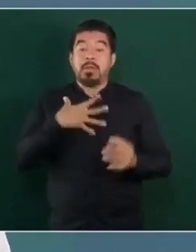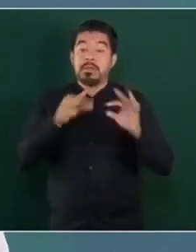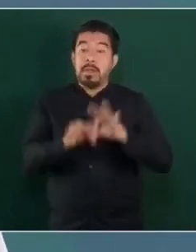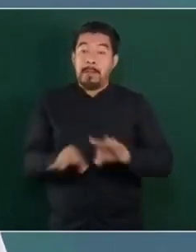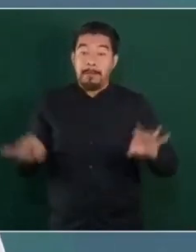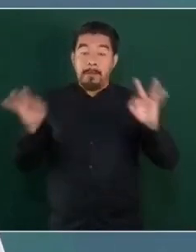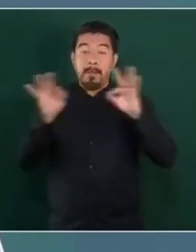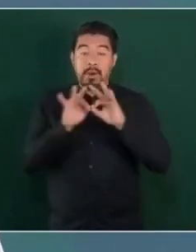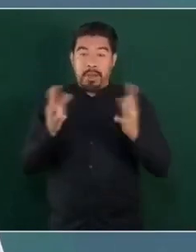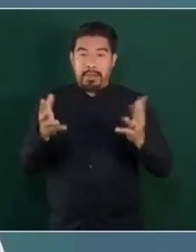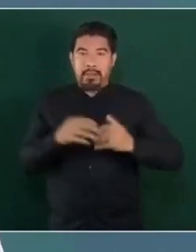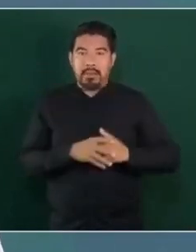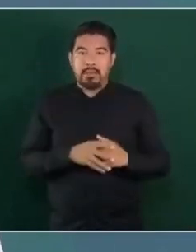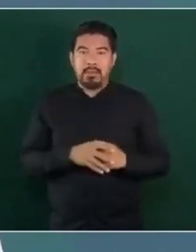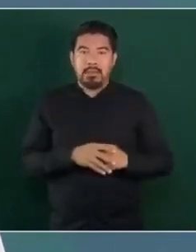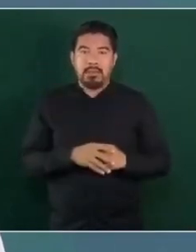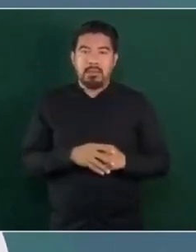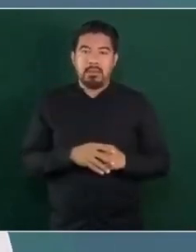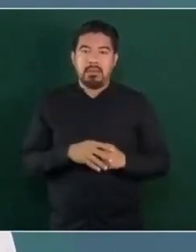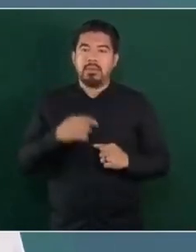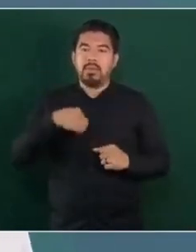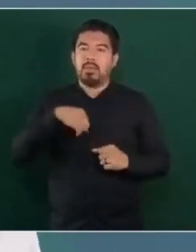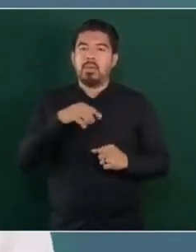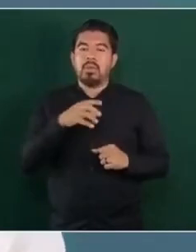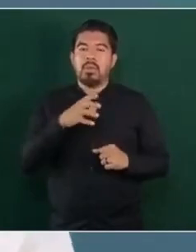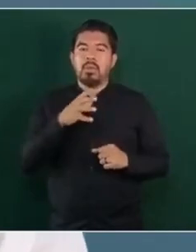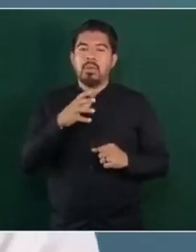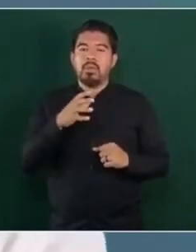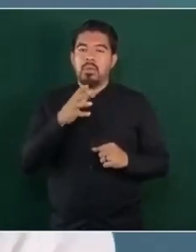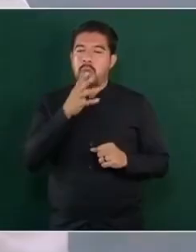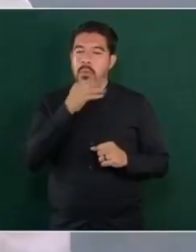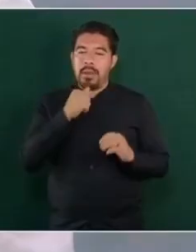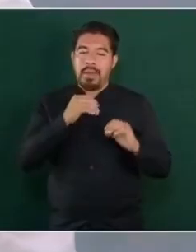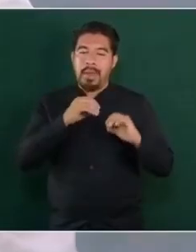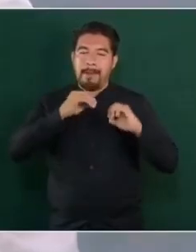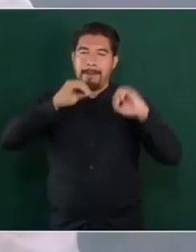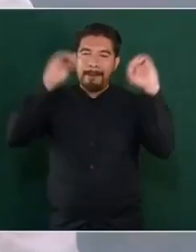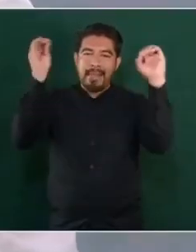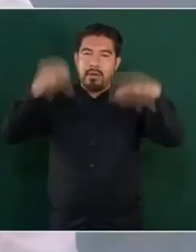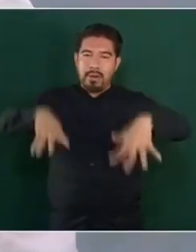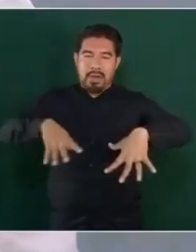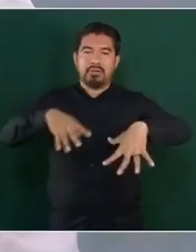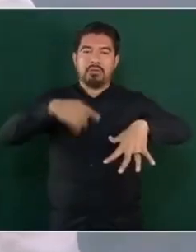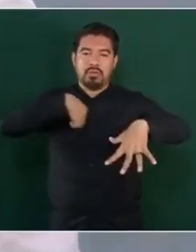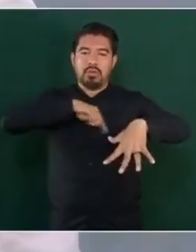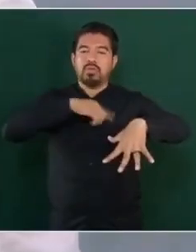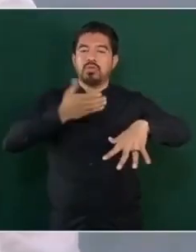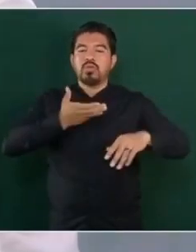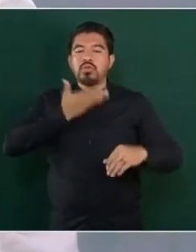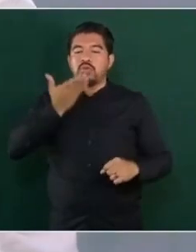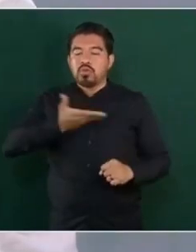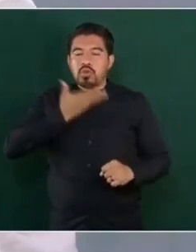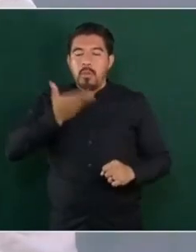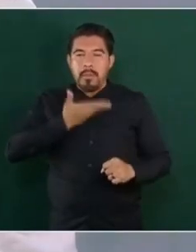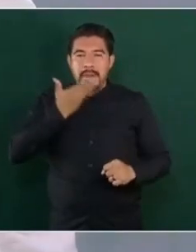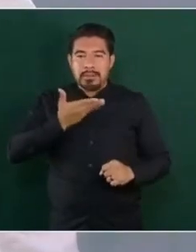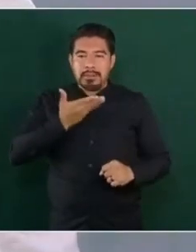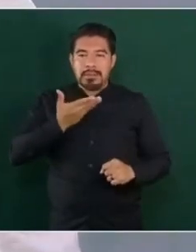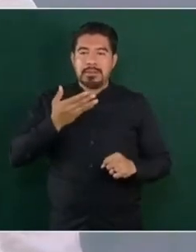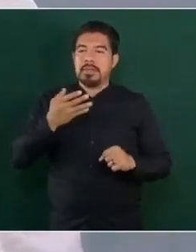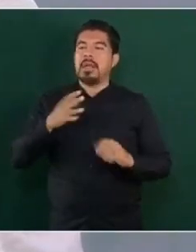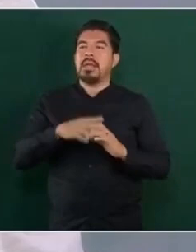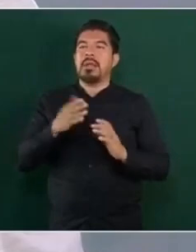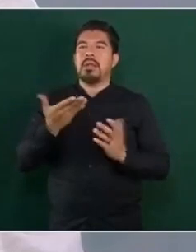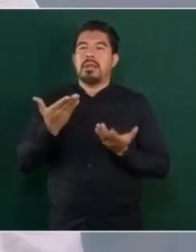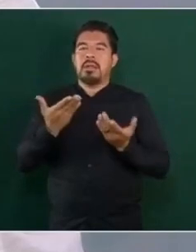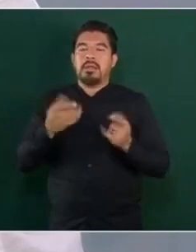no abandonemos nuestras costumbres, nuestras tradiciones, que